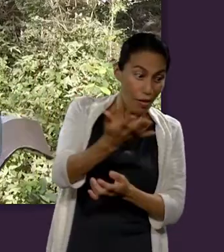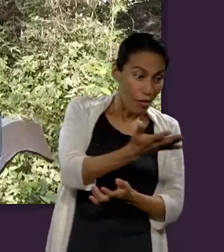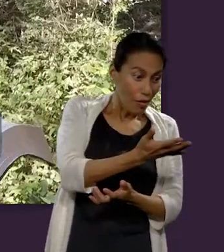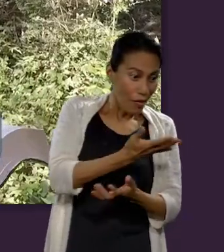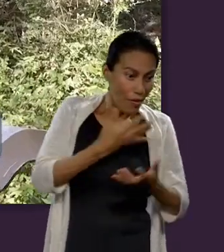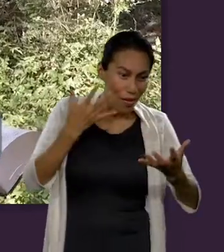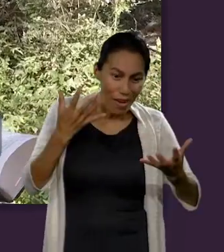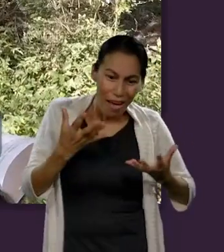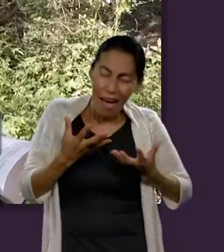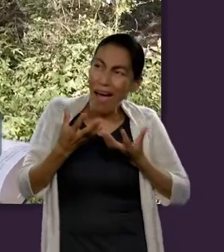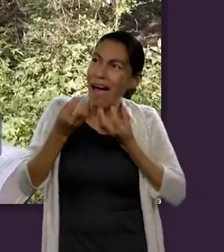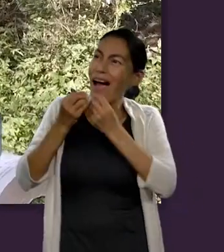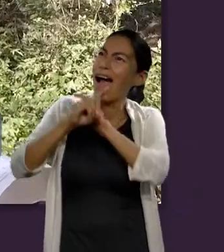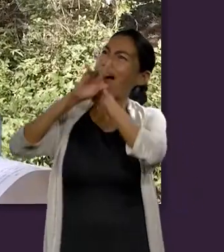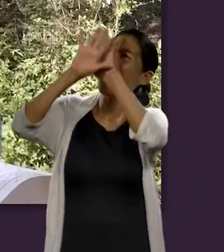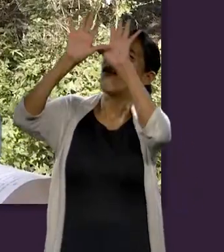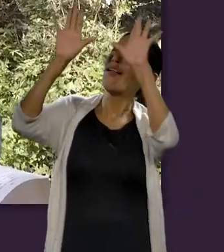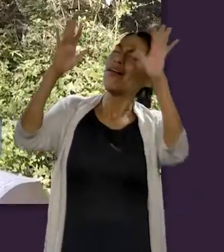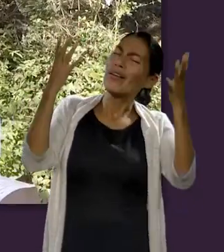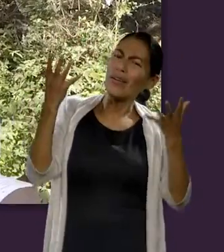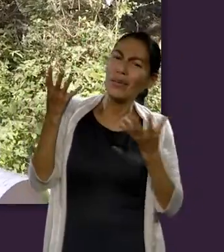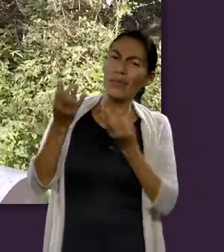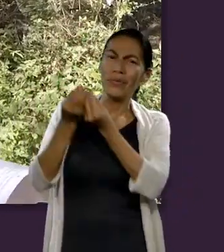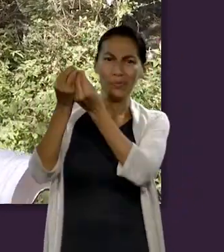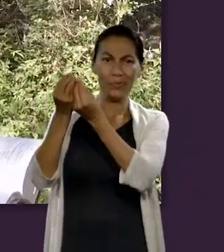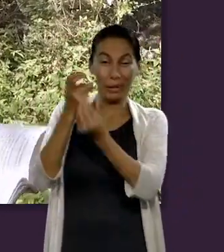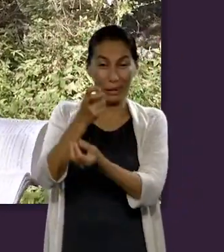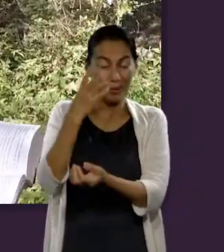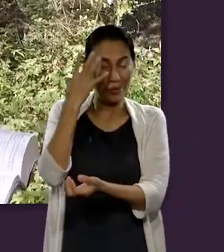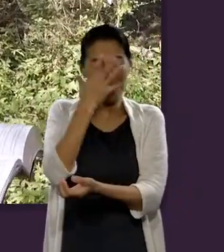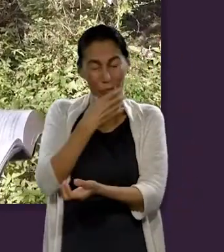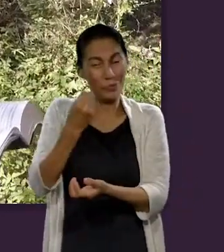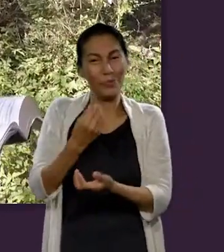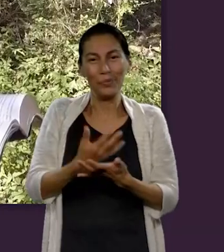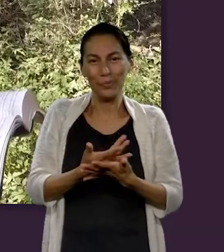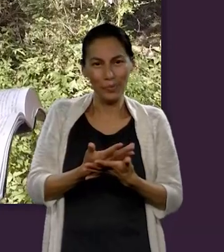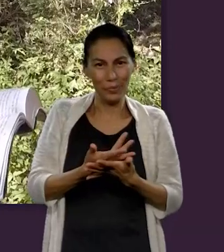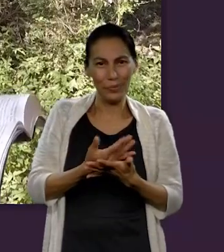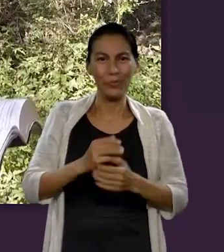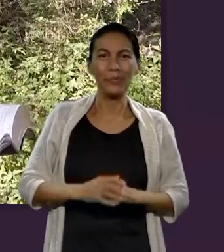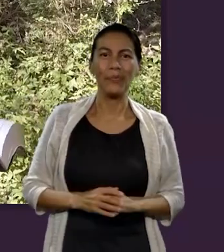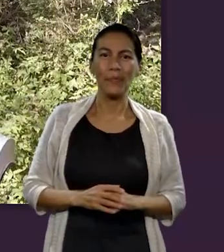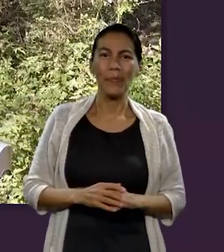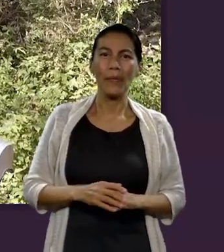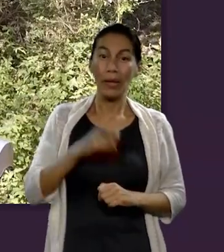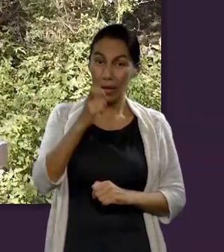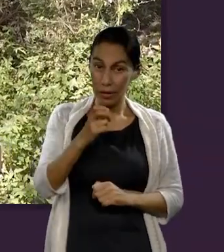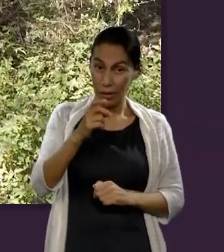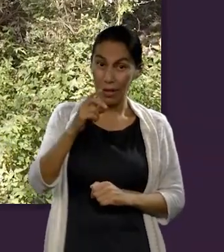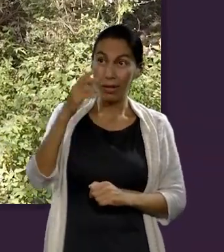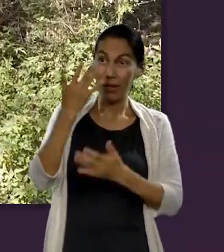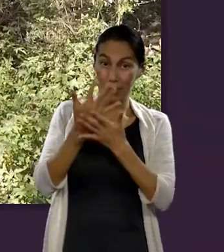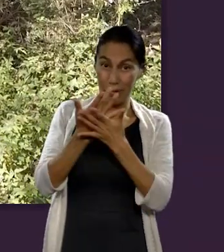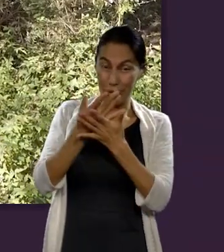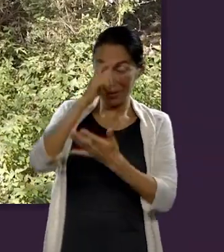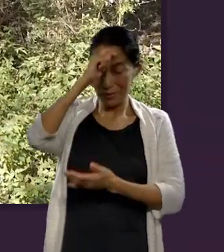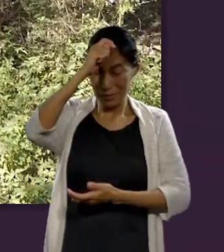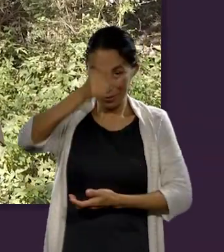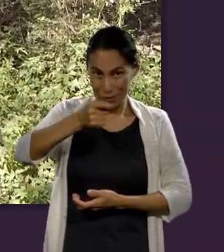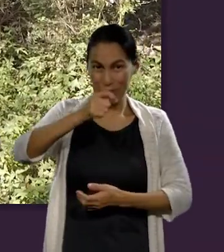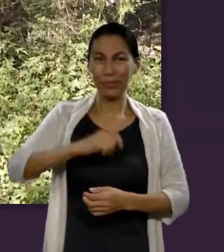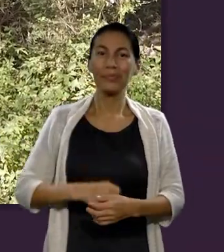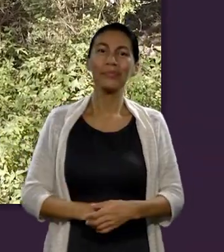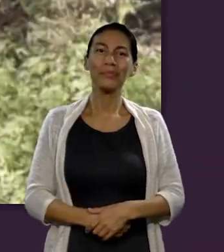seréis manifestados con Él en gloria. Bellísima esperanza, nuestra